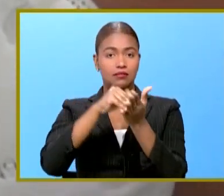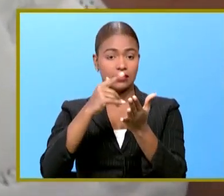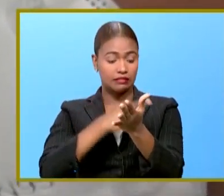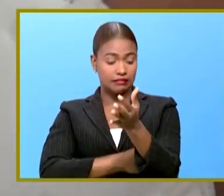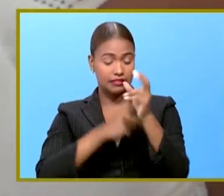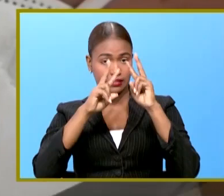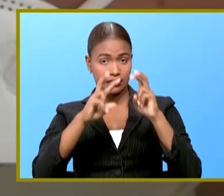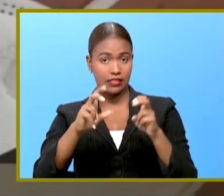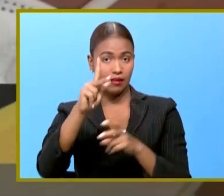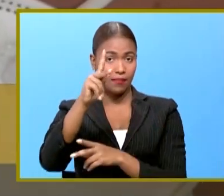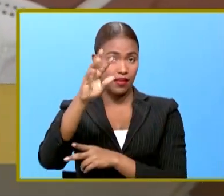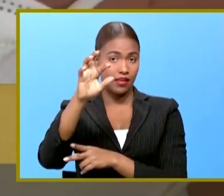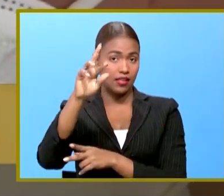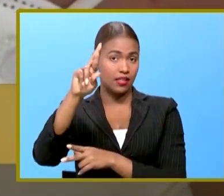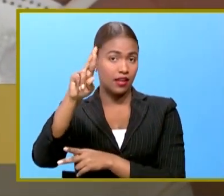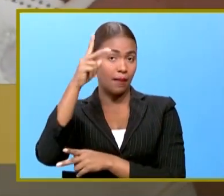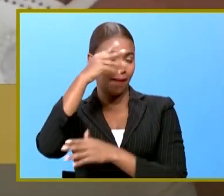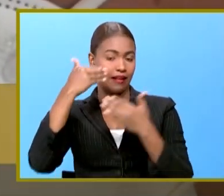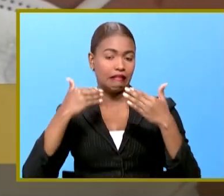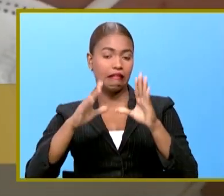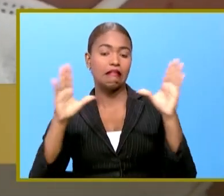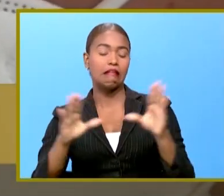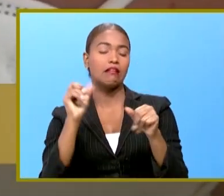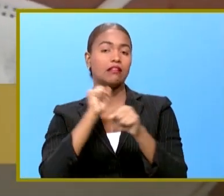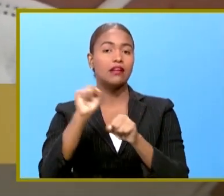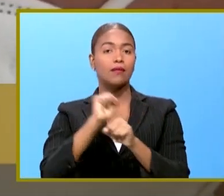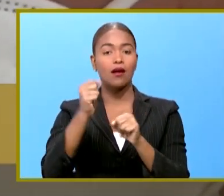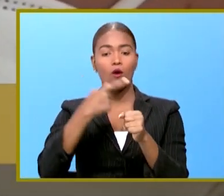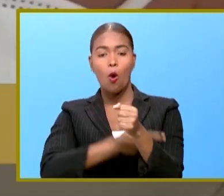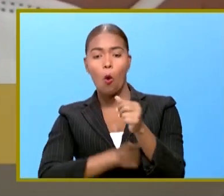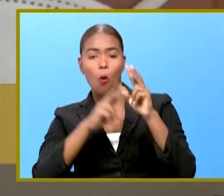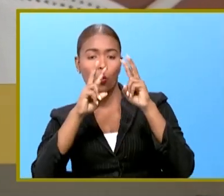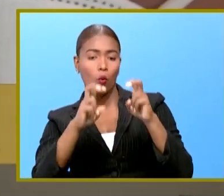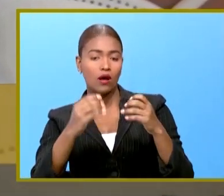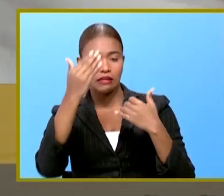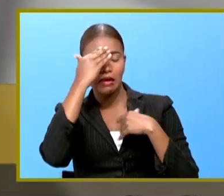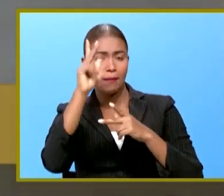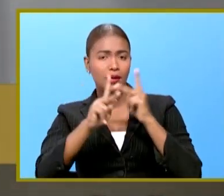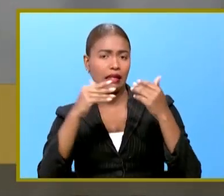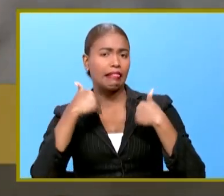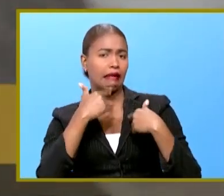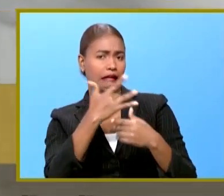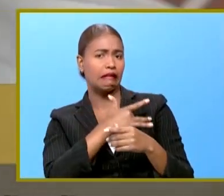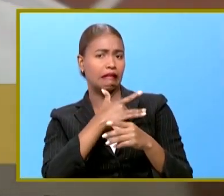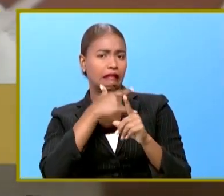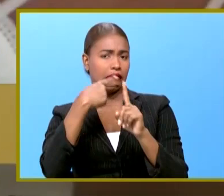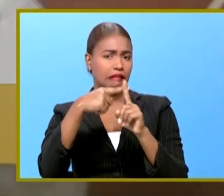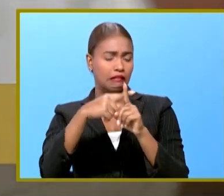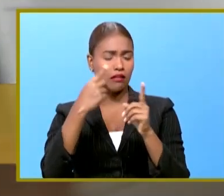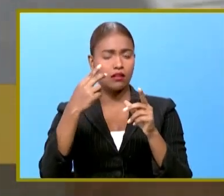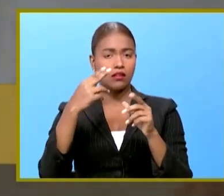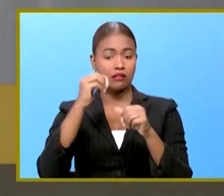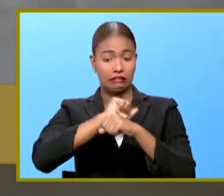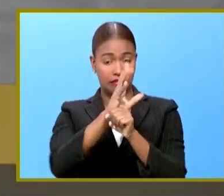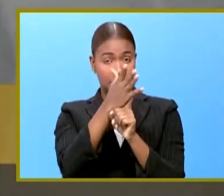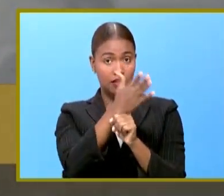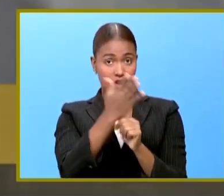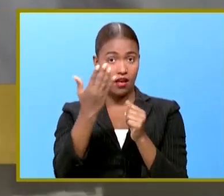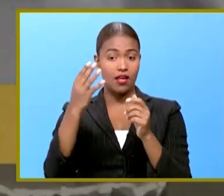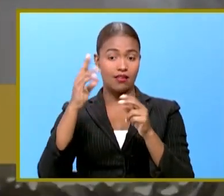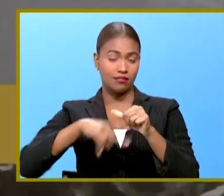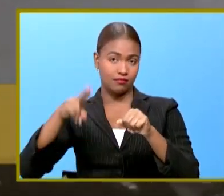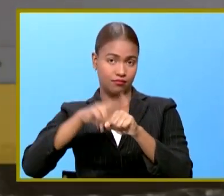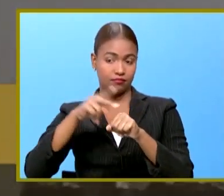pruebas de PCR para agilizar los trabajos de muestreo y rastreo del COVID-19 a nivel nacional el funcionario